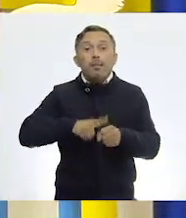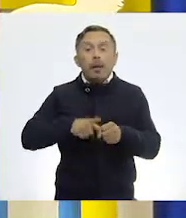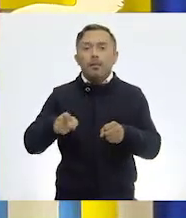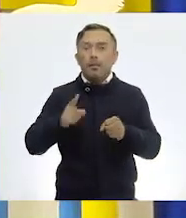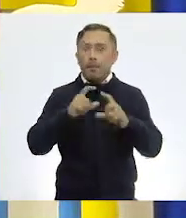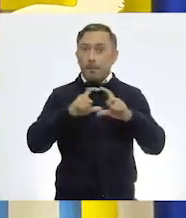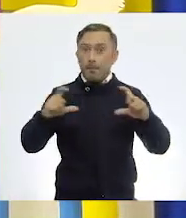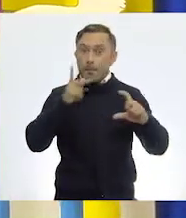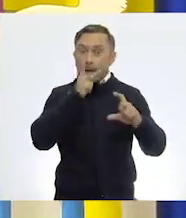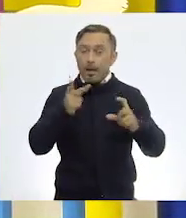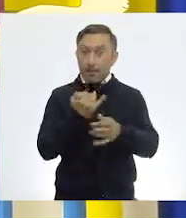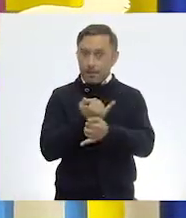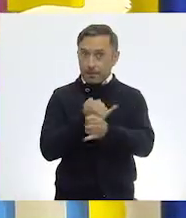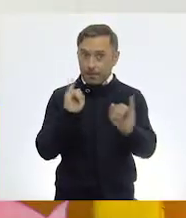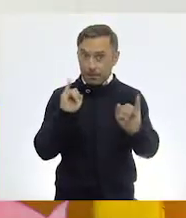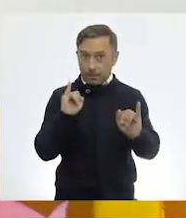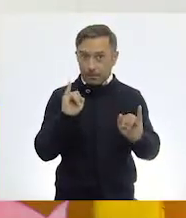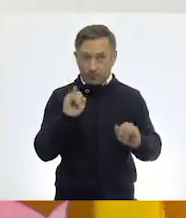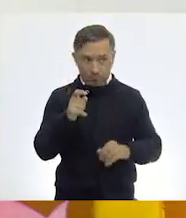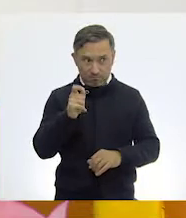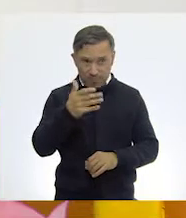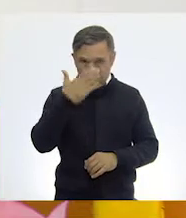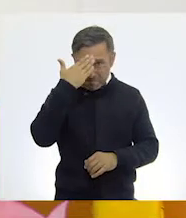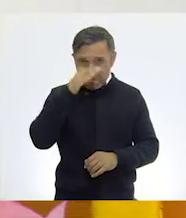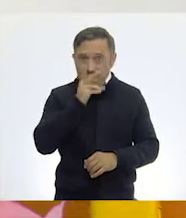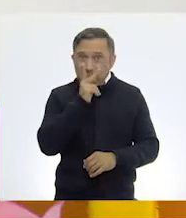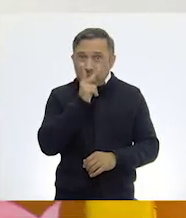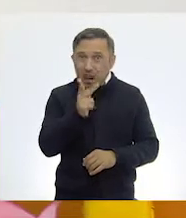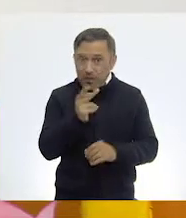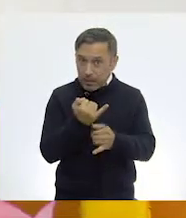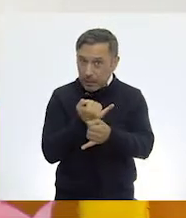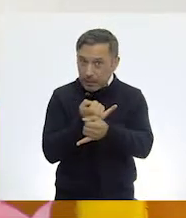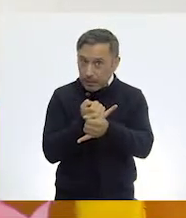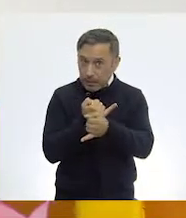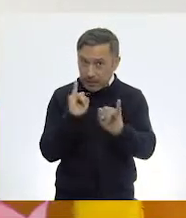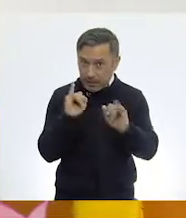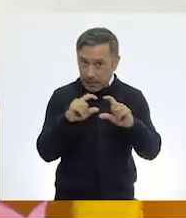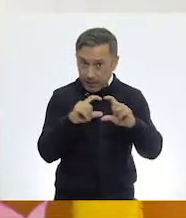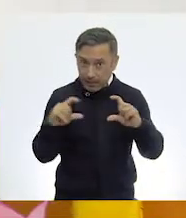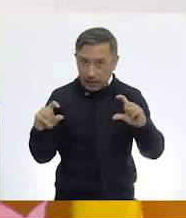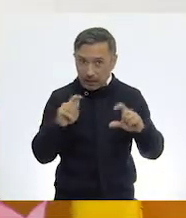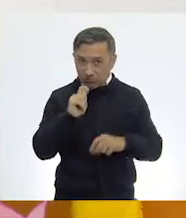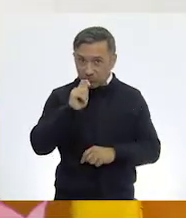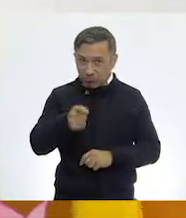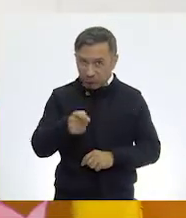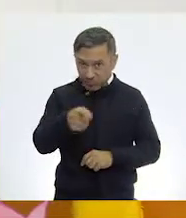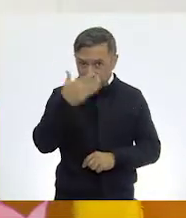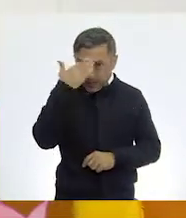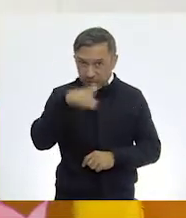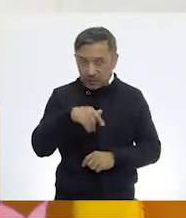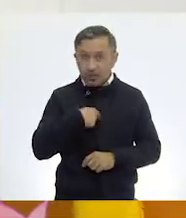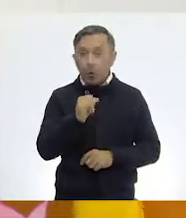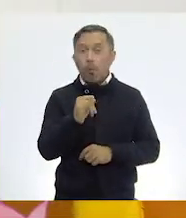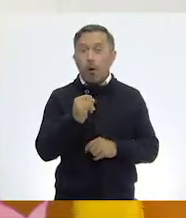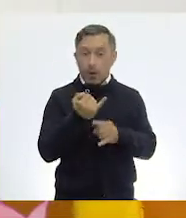significa la palabra independiente? Independiente, independiente quiere decir que no depende, que no depende del